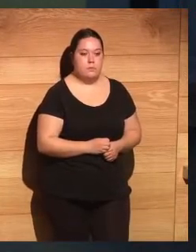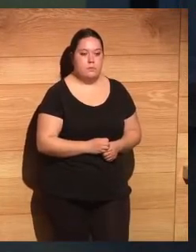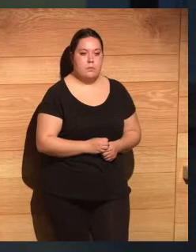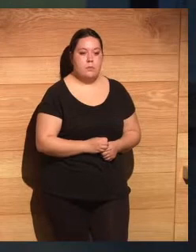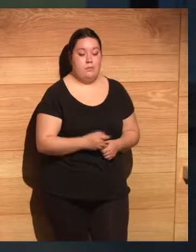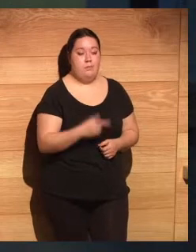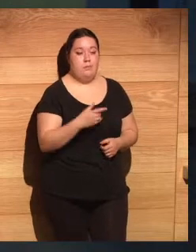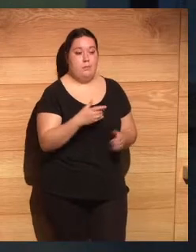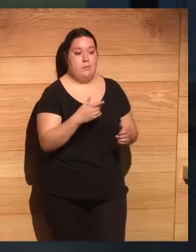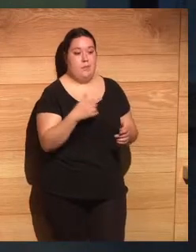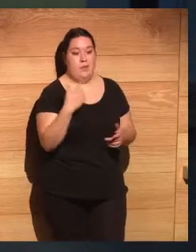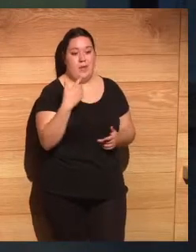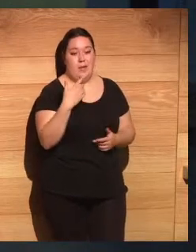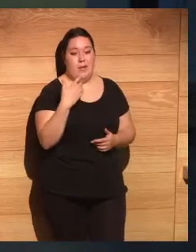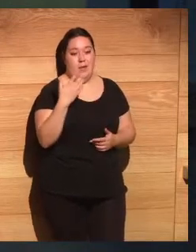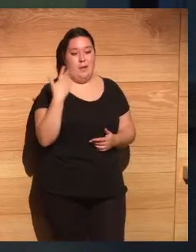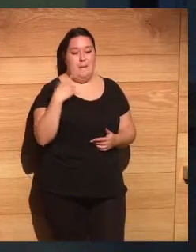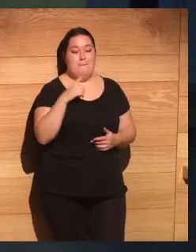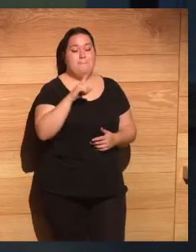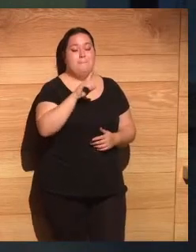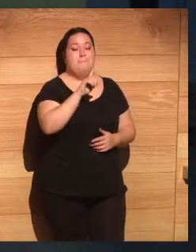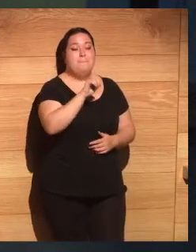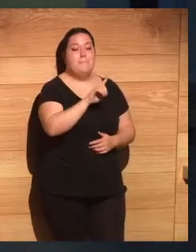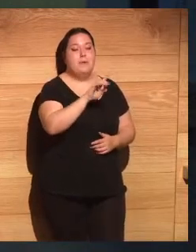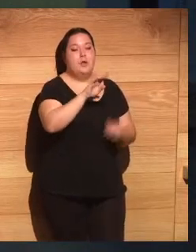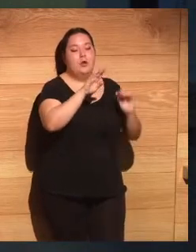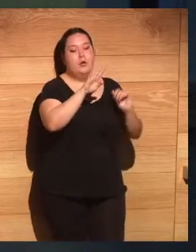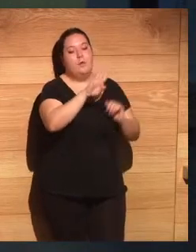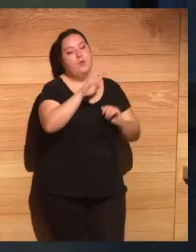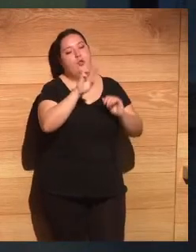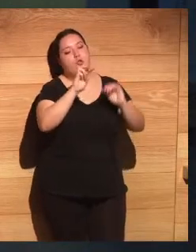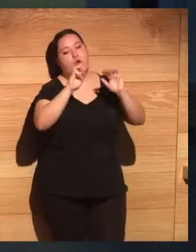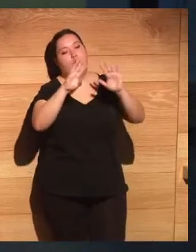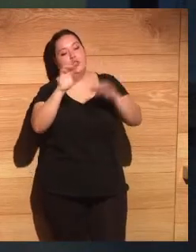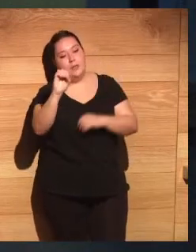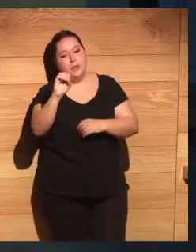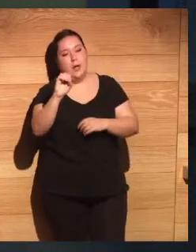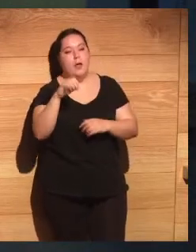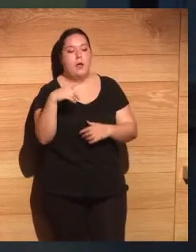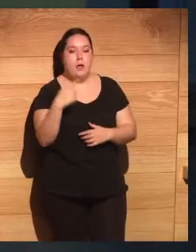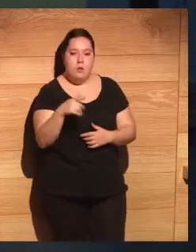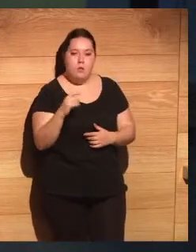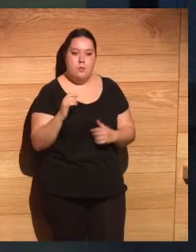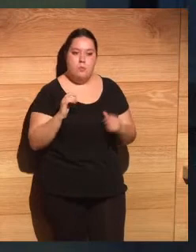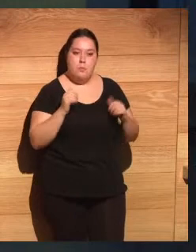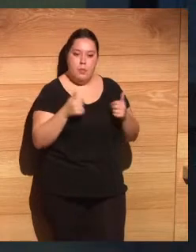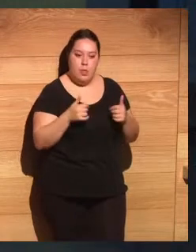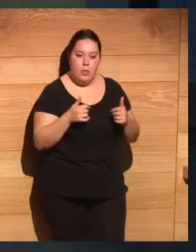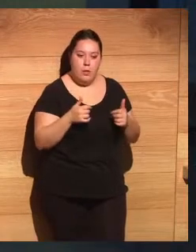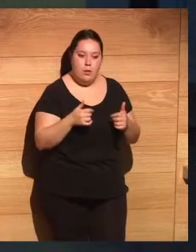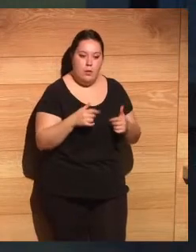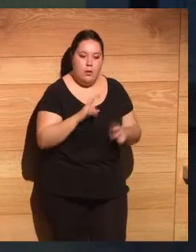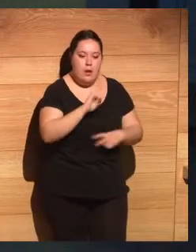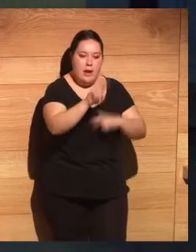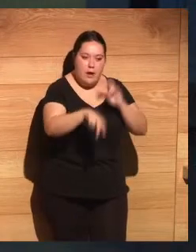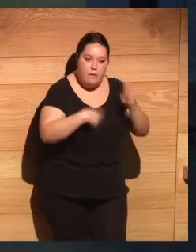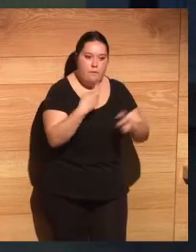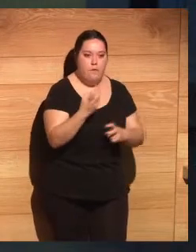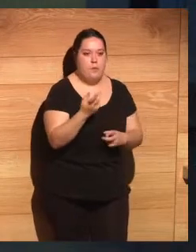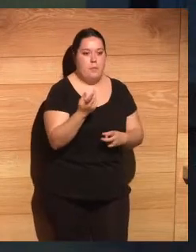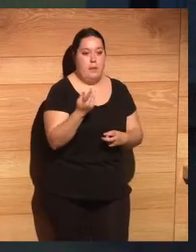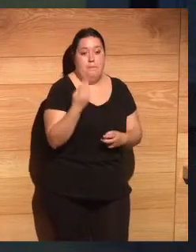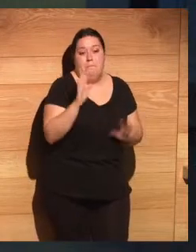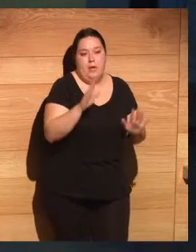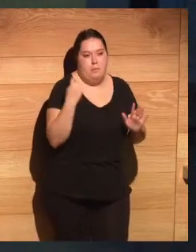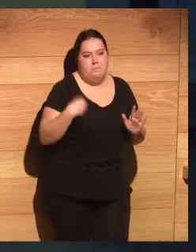tiene 40 años. Nació en el año 1980 y reformas y contrarreformas y tal, en el fondo es, si son 45 días, 33, pero la ley es la